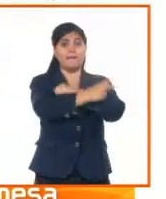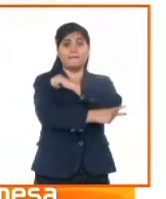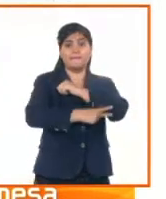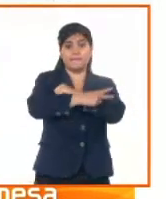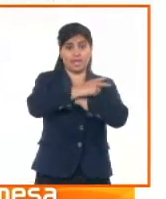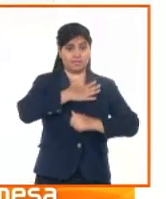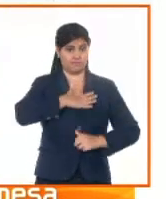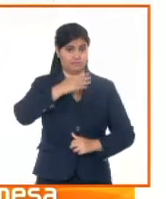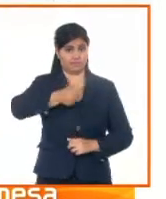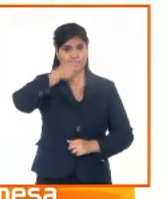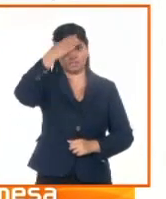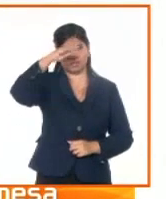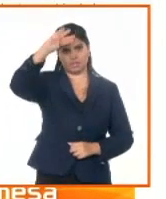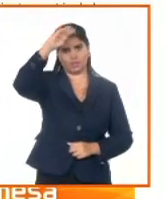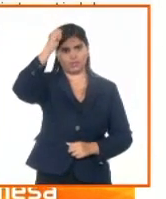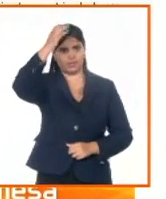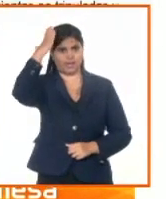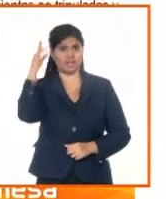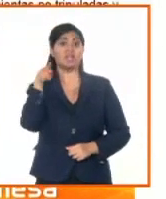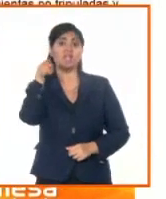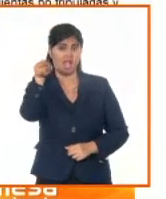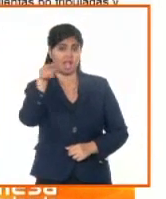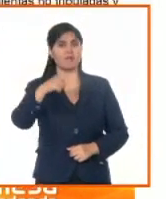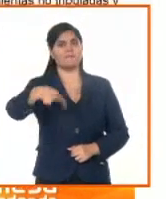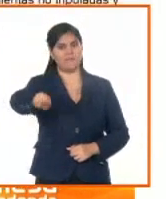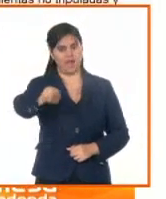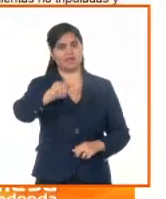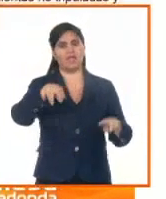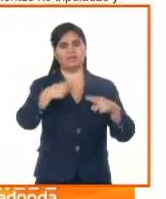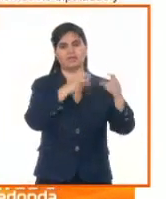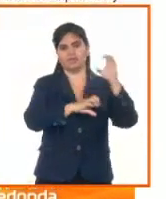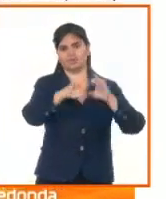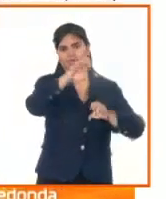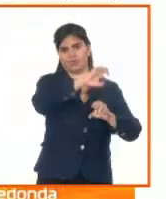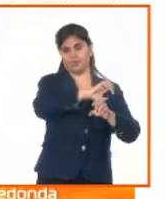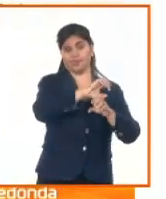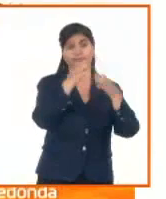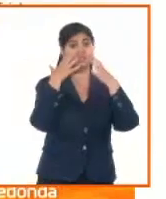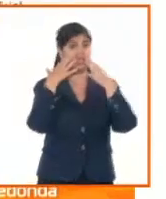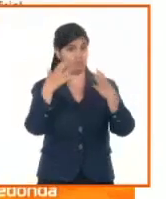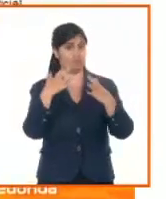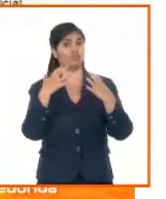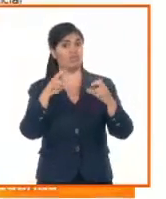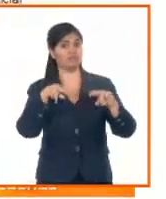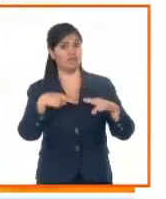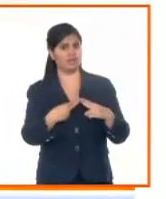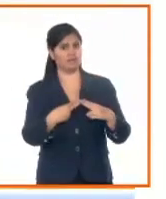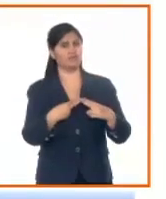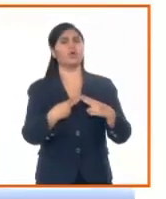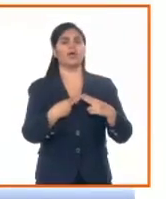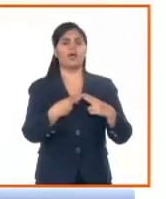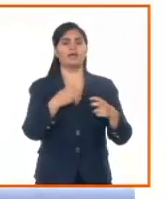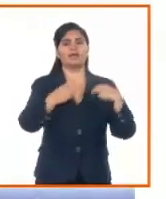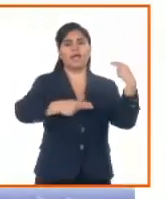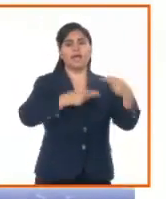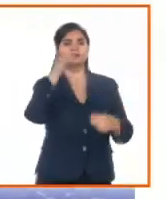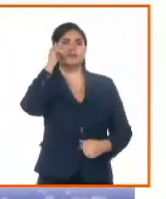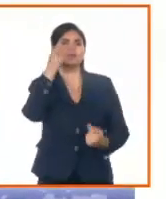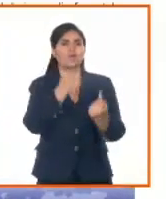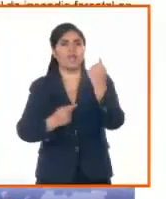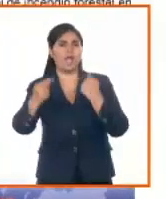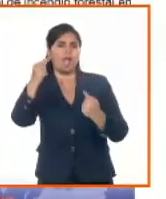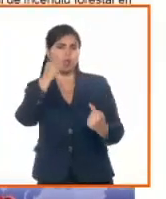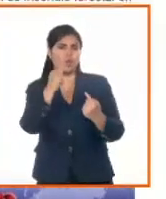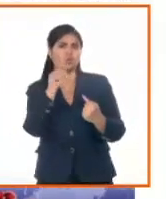República, el compañero Miguel Díaz Canel Bermúdez. Esta importante cumbre transcurrió de modo virtual y